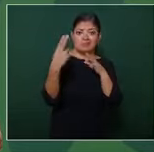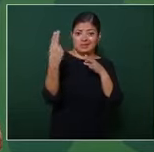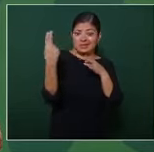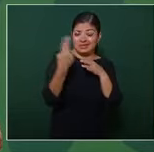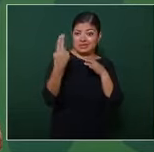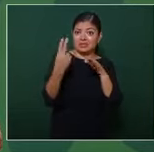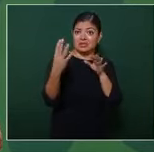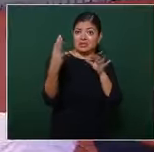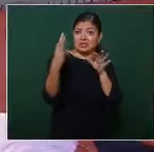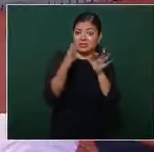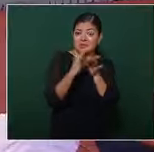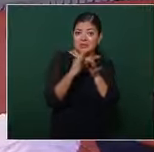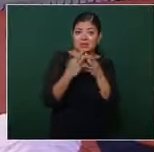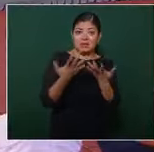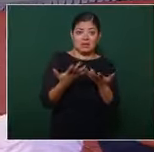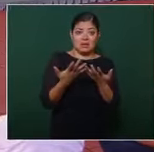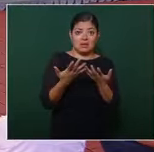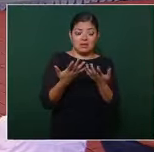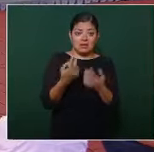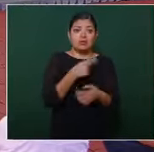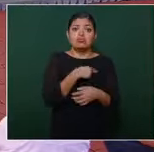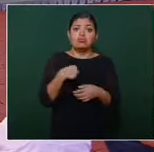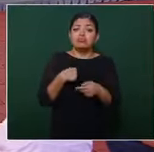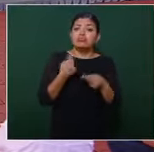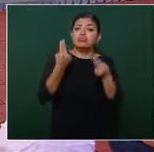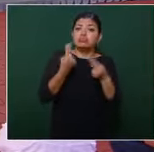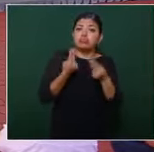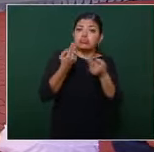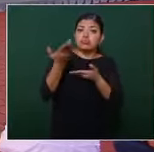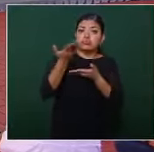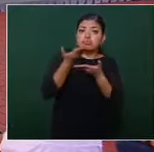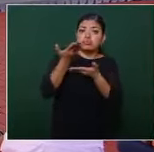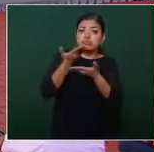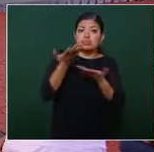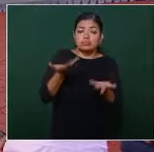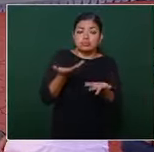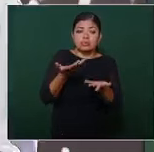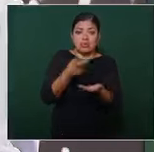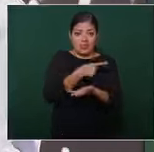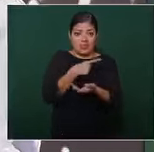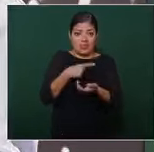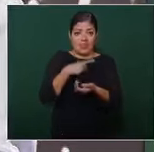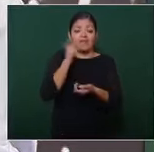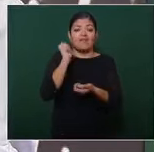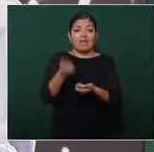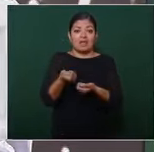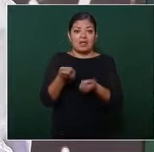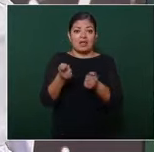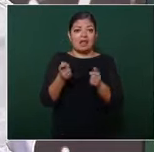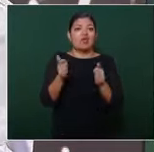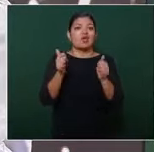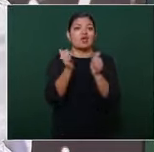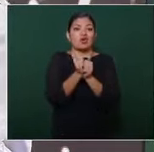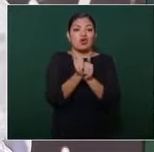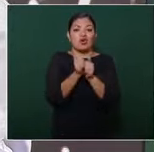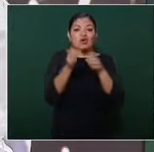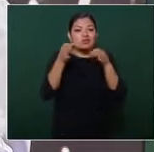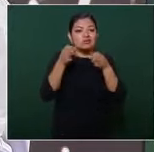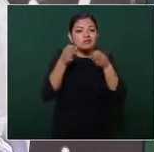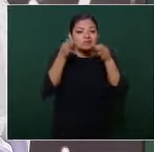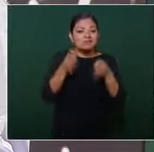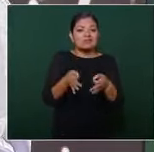somos complementarios estamos estamos planteando que haya integración con respeto a nuestras